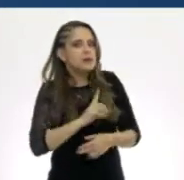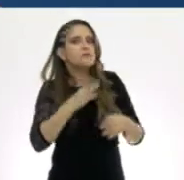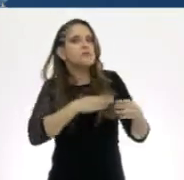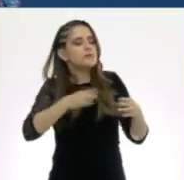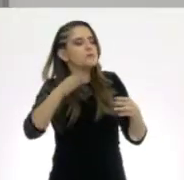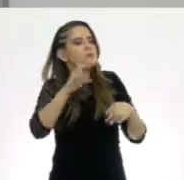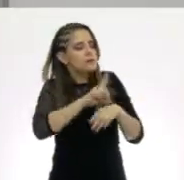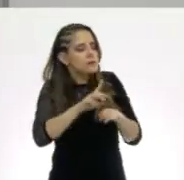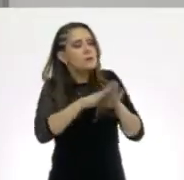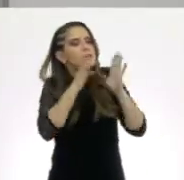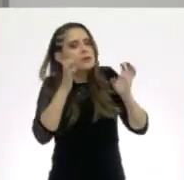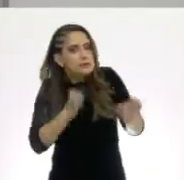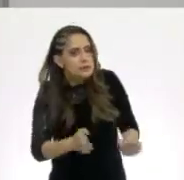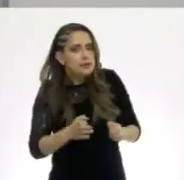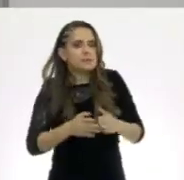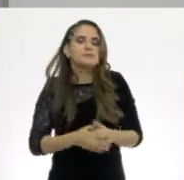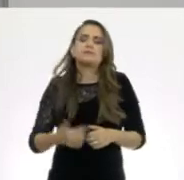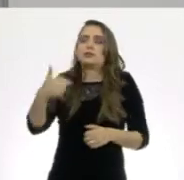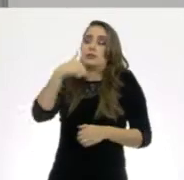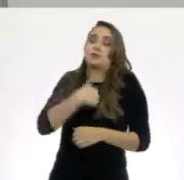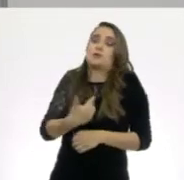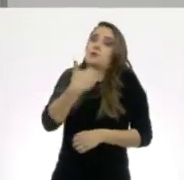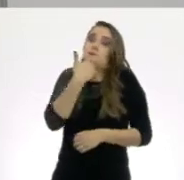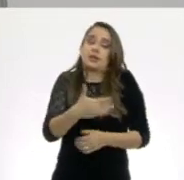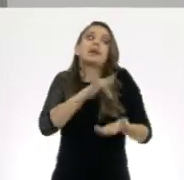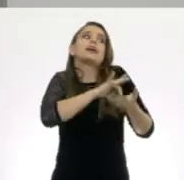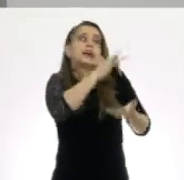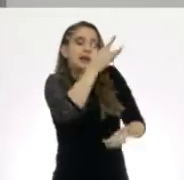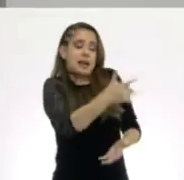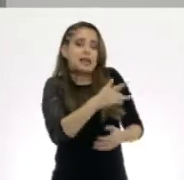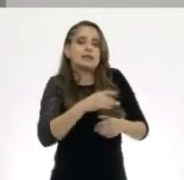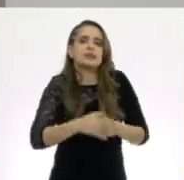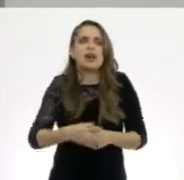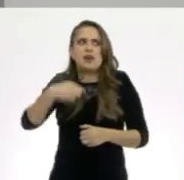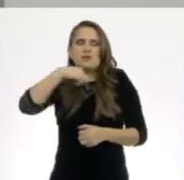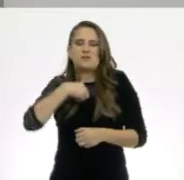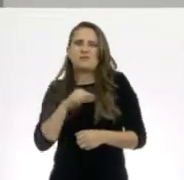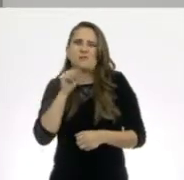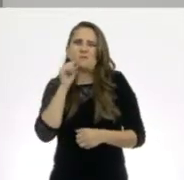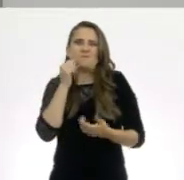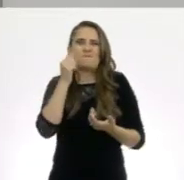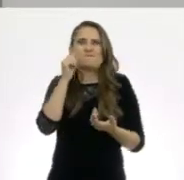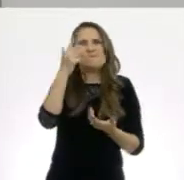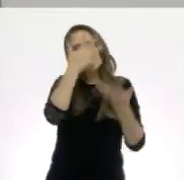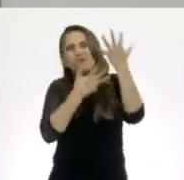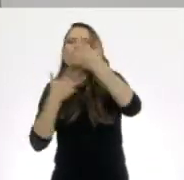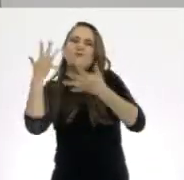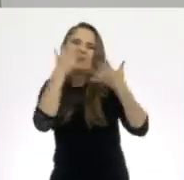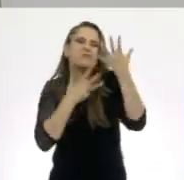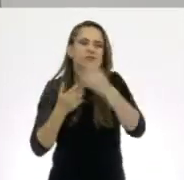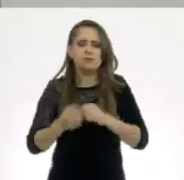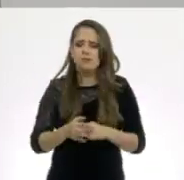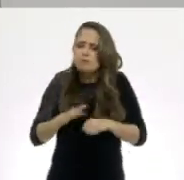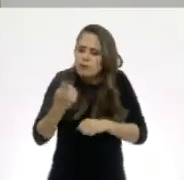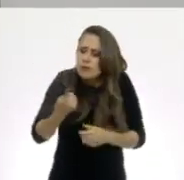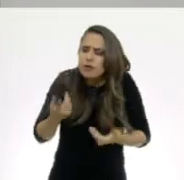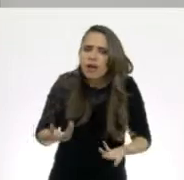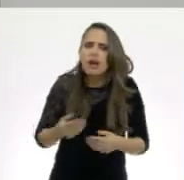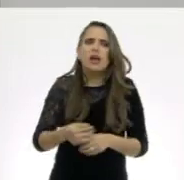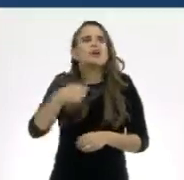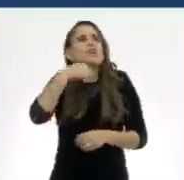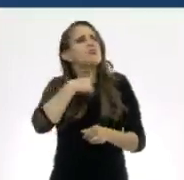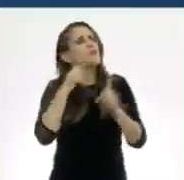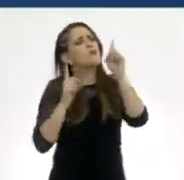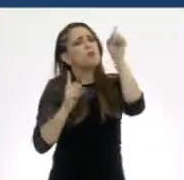están? Yo muy bien, maestra. Gracias. Solo estoy un poco confundido. ver, dinos. ¿Qué te pasa? Tengo dudas